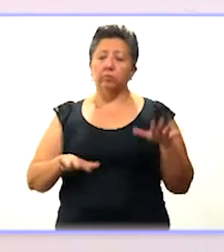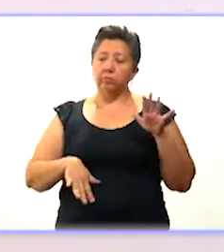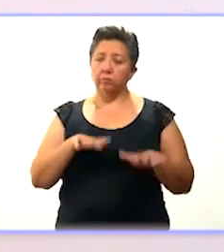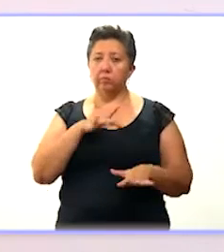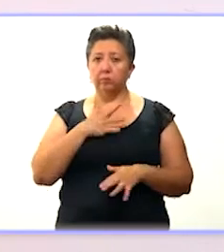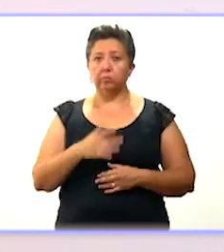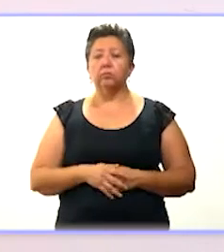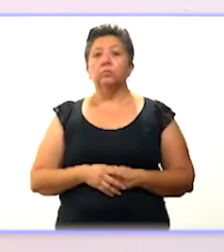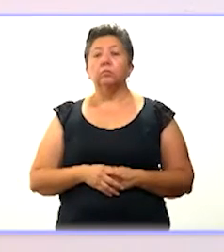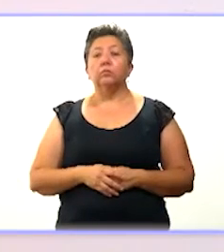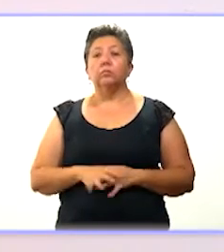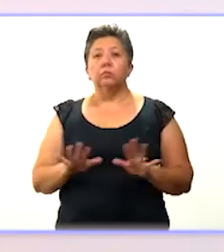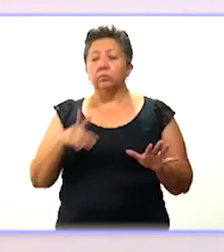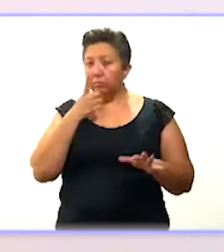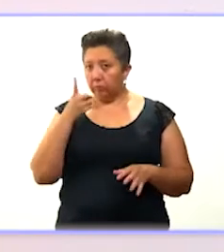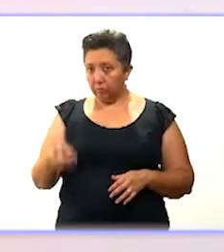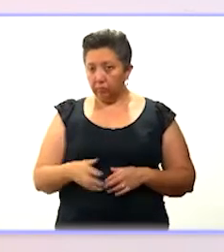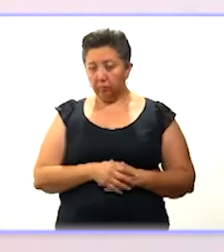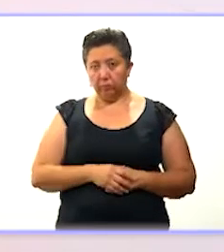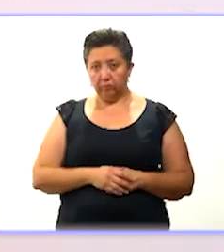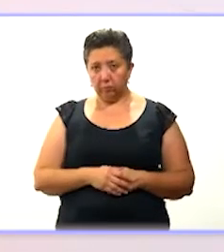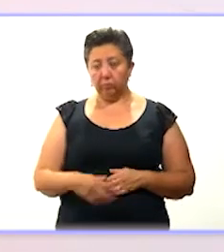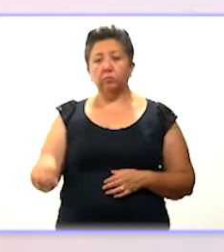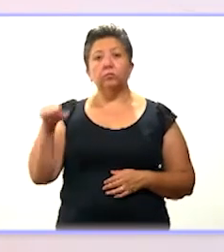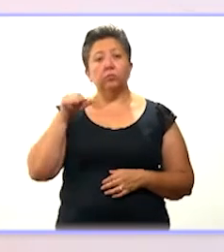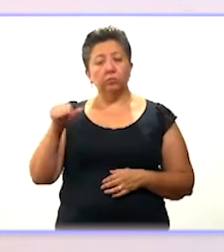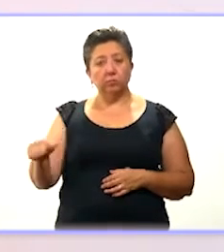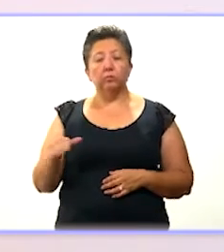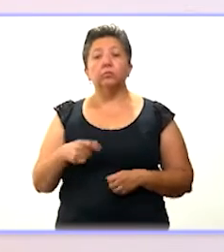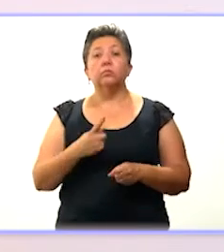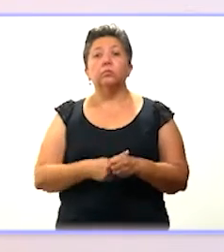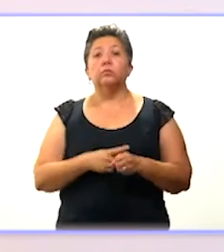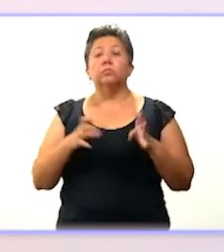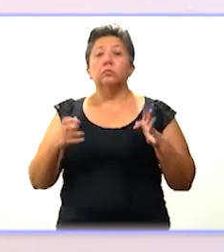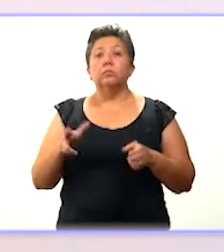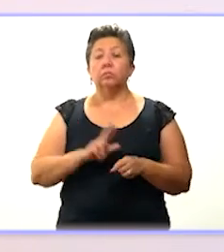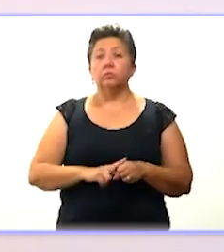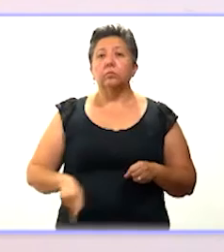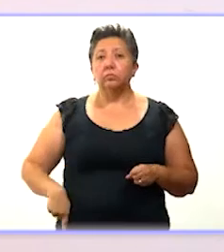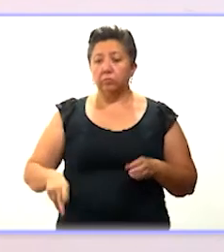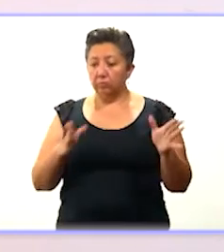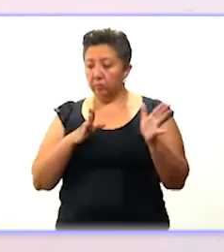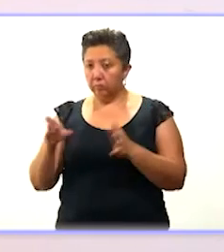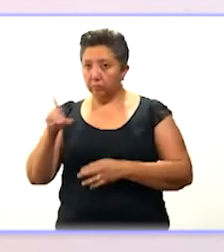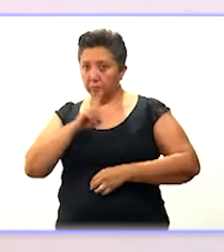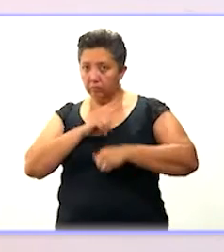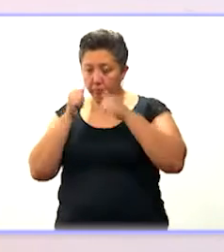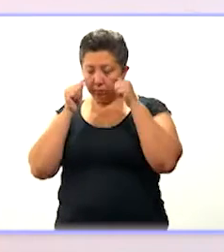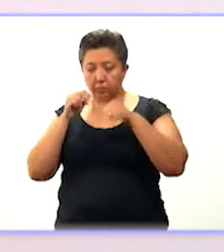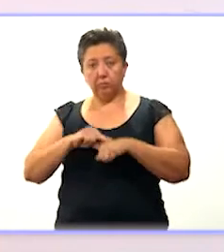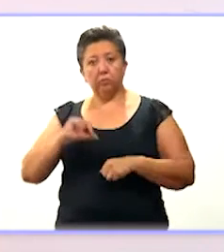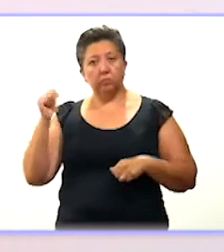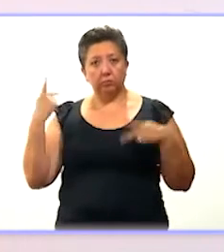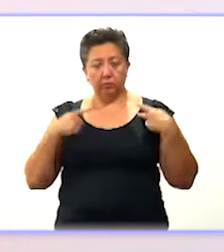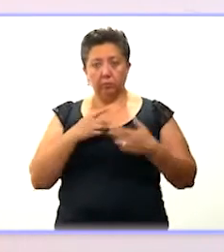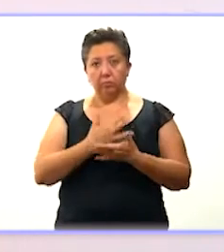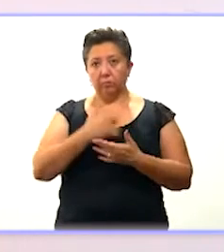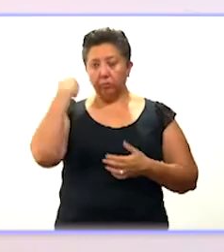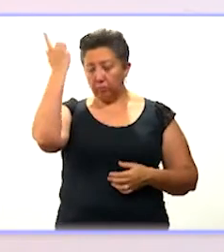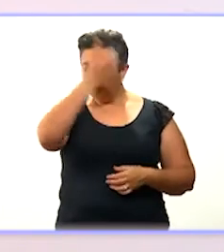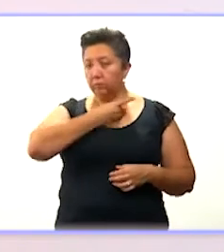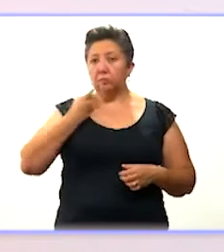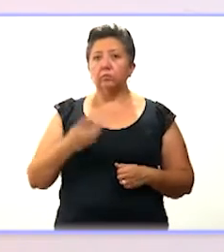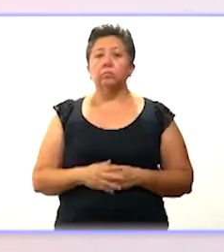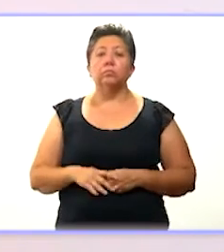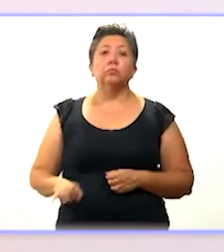Presentan síntomas leves. Como ya se mencionó, 16 de los casos positivos están en hospitales públicos y en aislamiento total. Hay otros pacientes a la